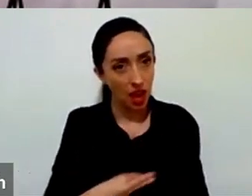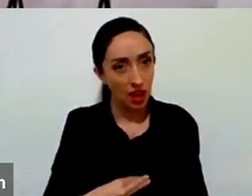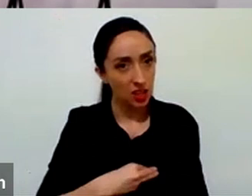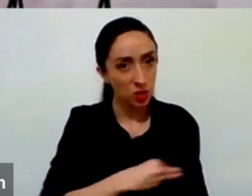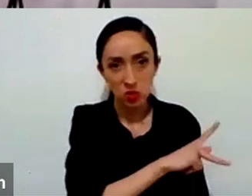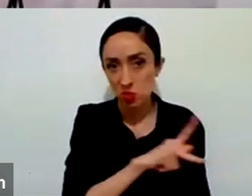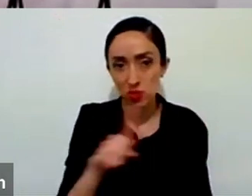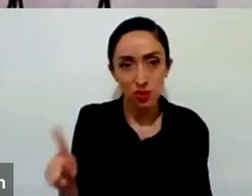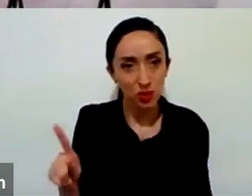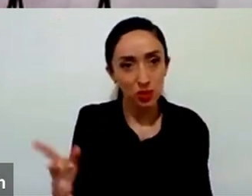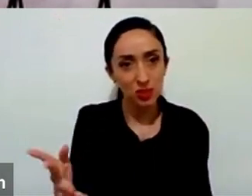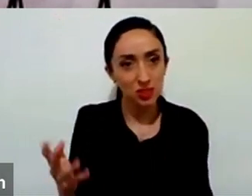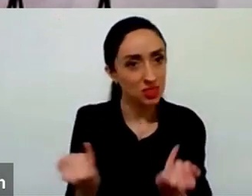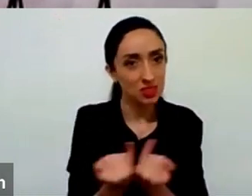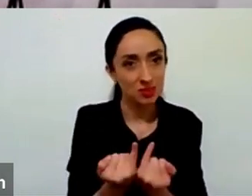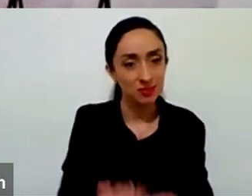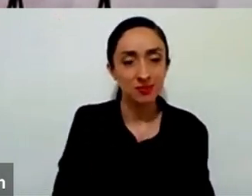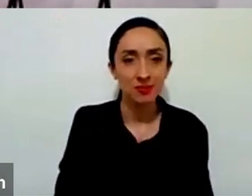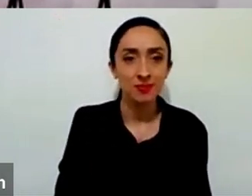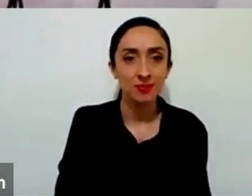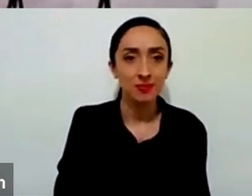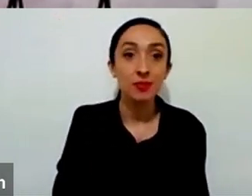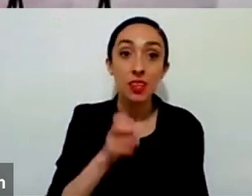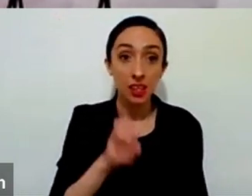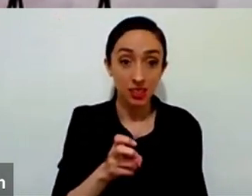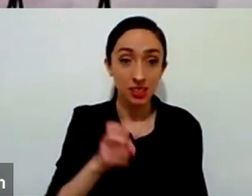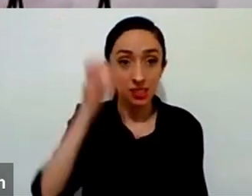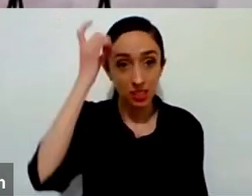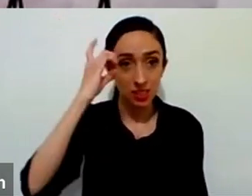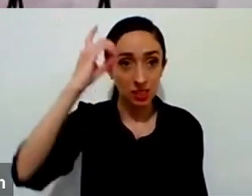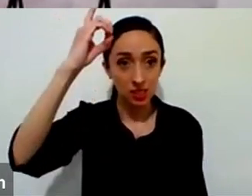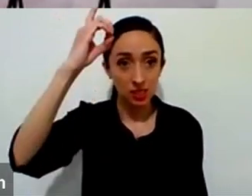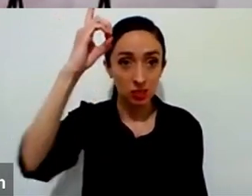y se quiere acercar a que nos dejemos amar por él